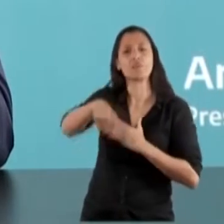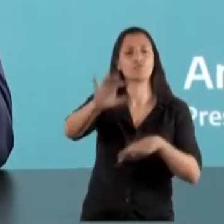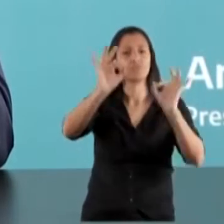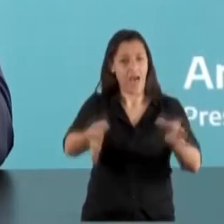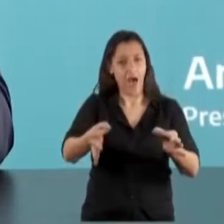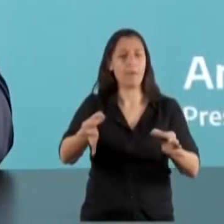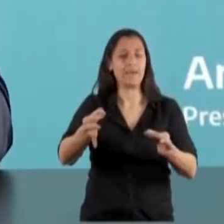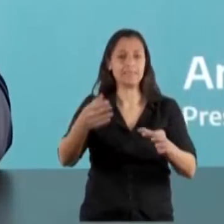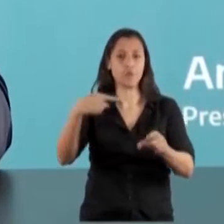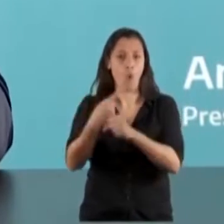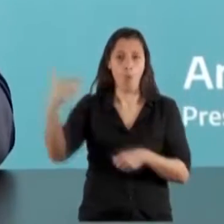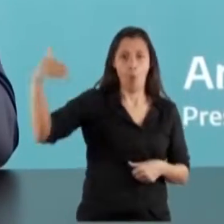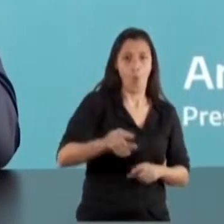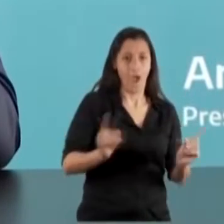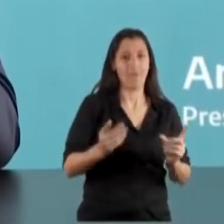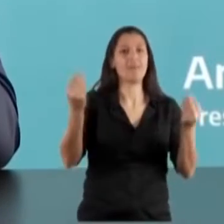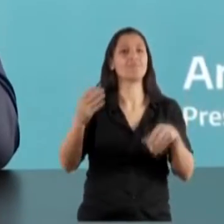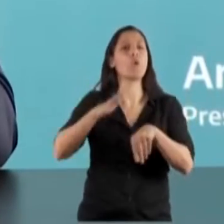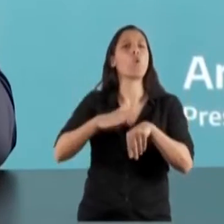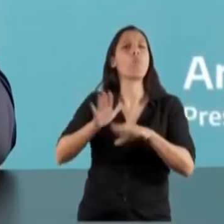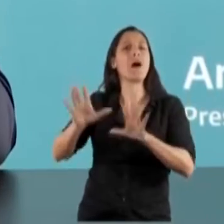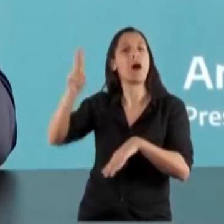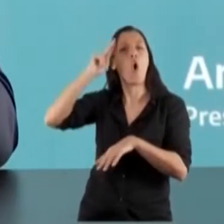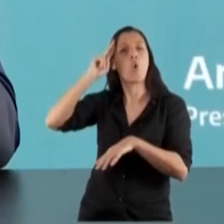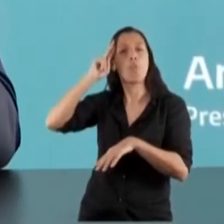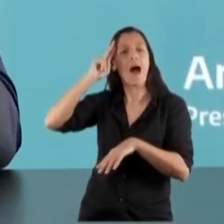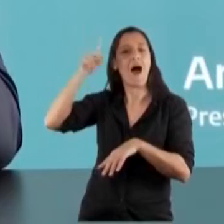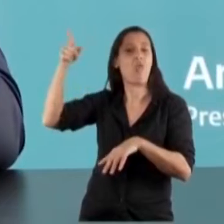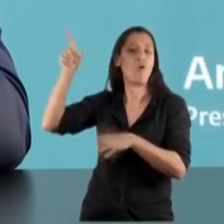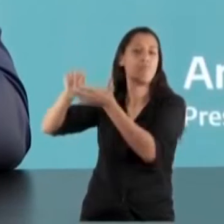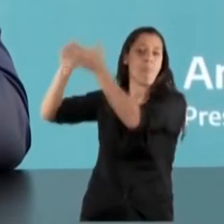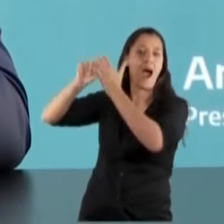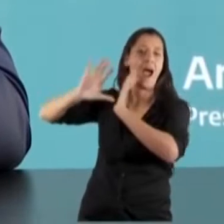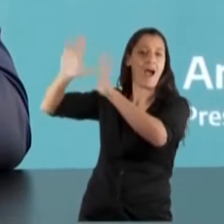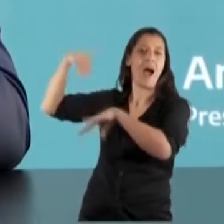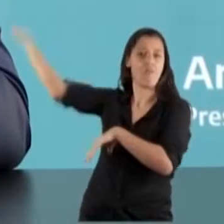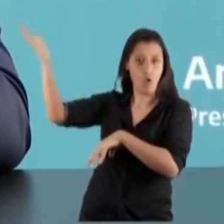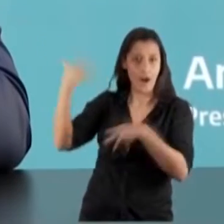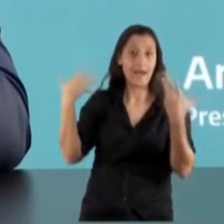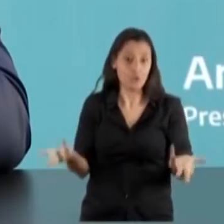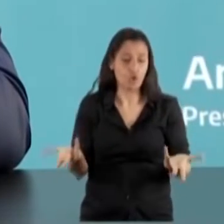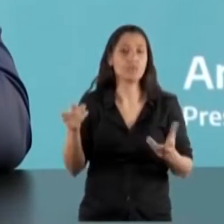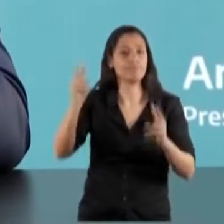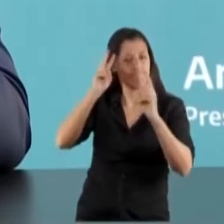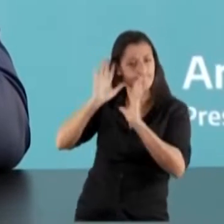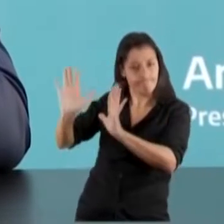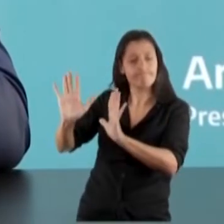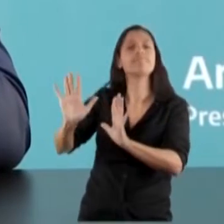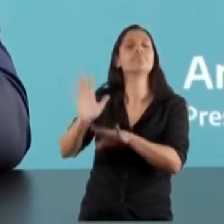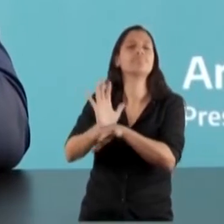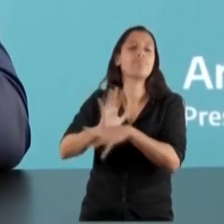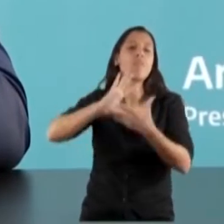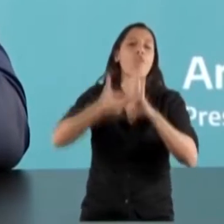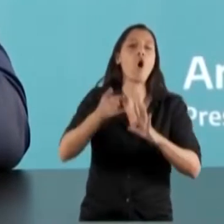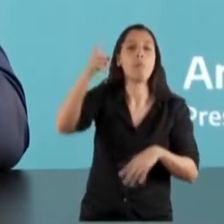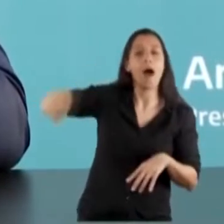que no han podido participar porque están con una agenda en el exterior o agendas que tienen que ver con la representación